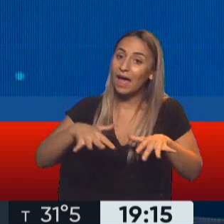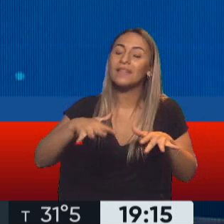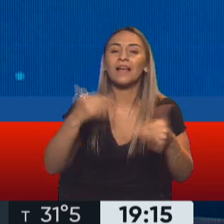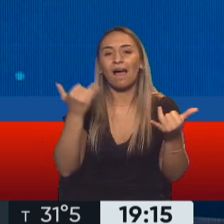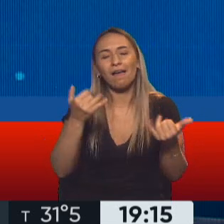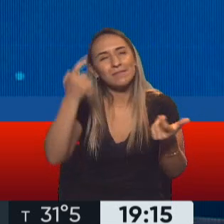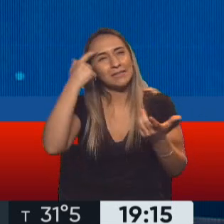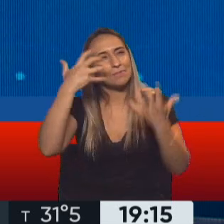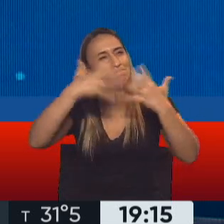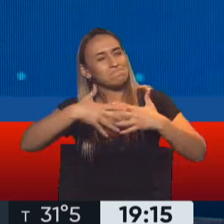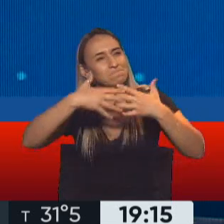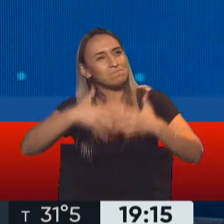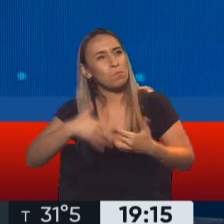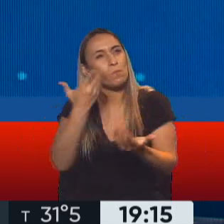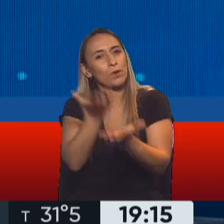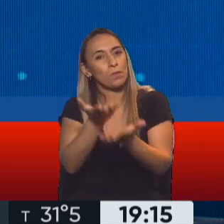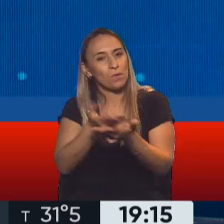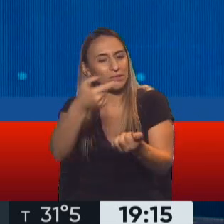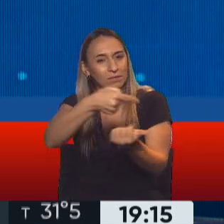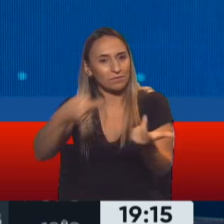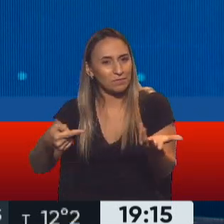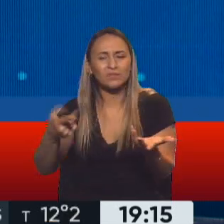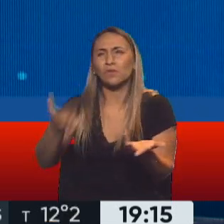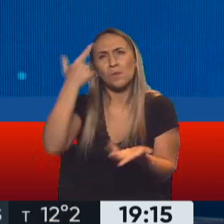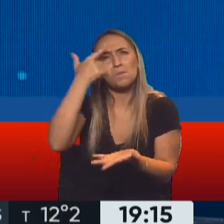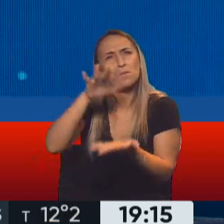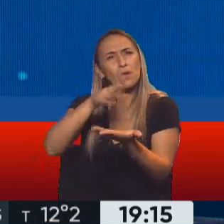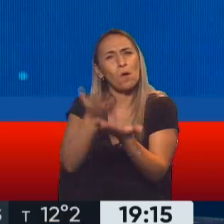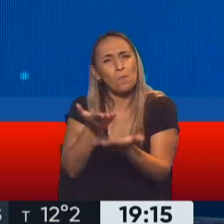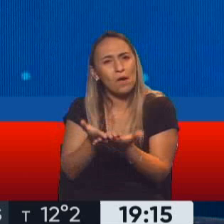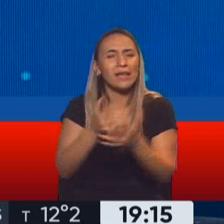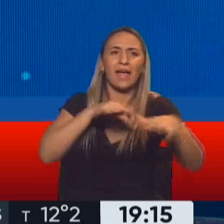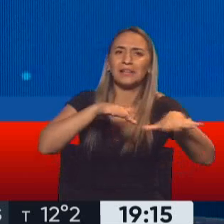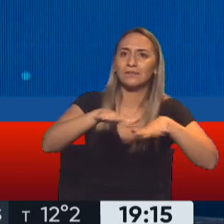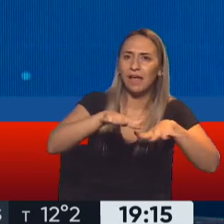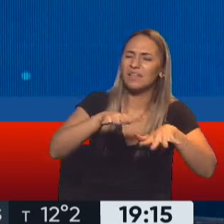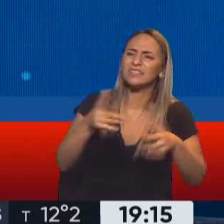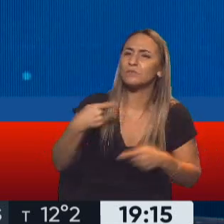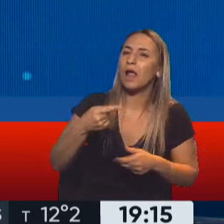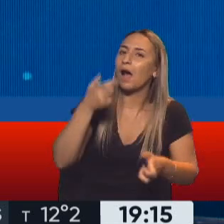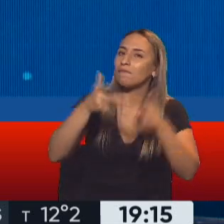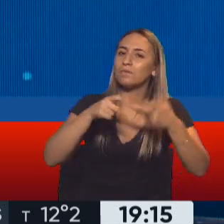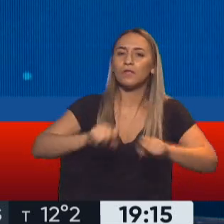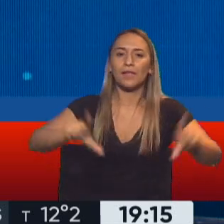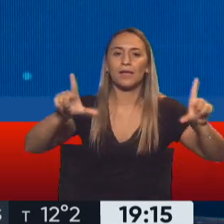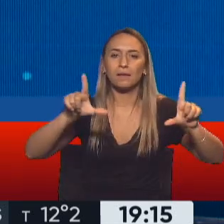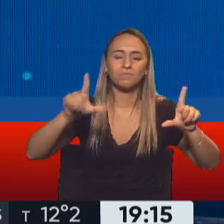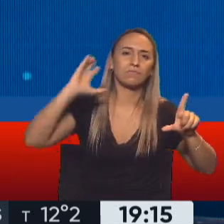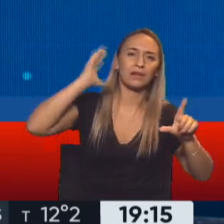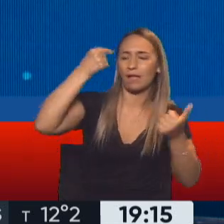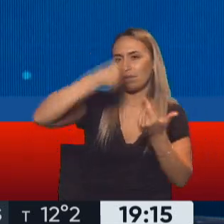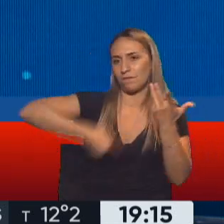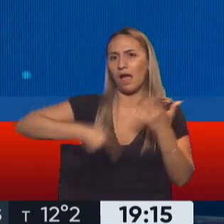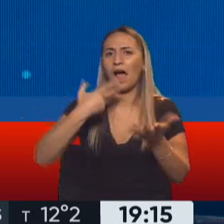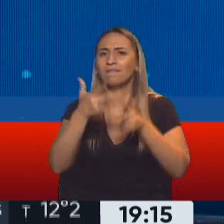pensando iniciativas. A propósito de iniciativas, de actividades, cuando hablamos de medios de comunicación y por ejemplo hablamos de los niños,